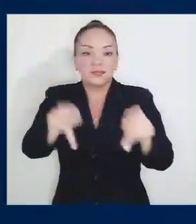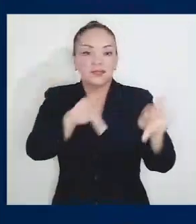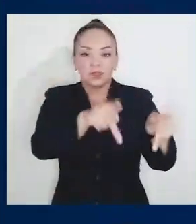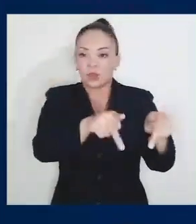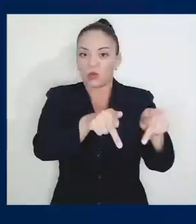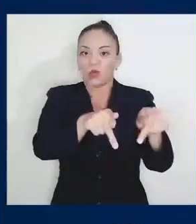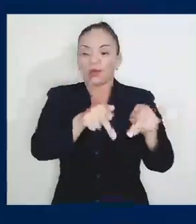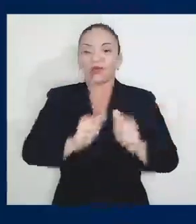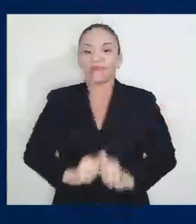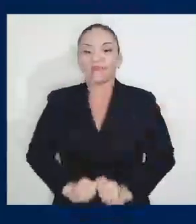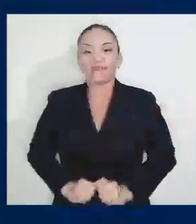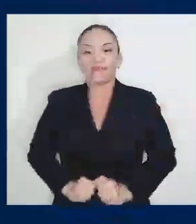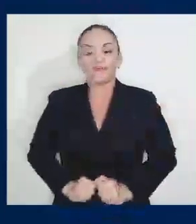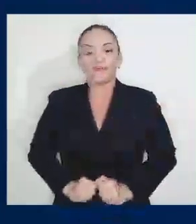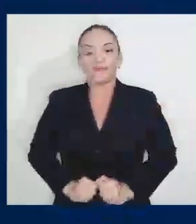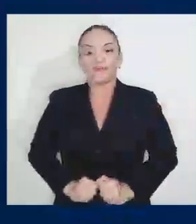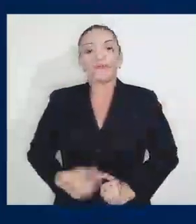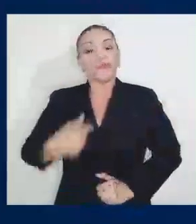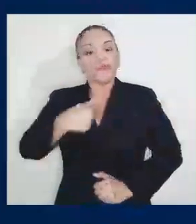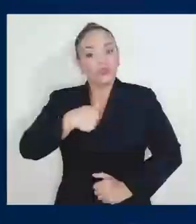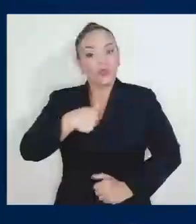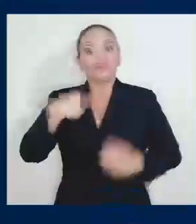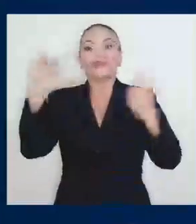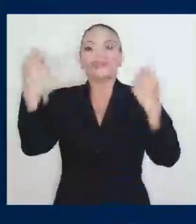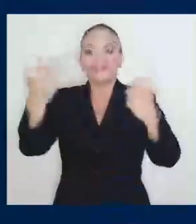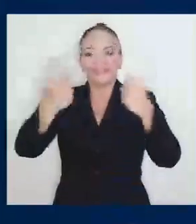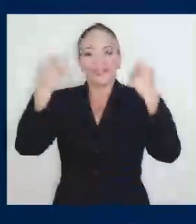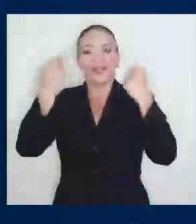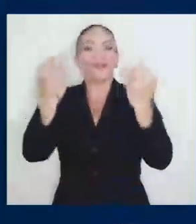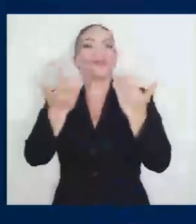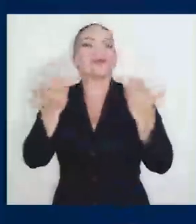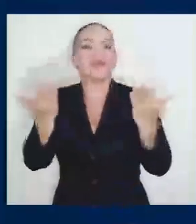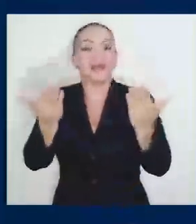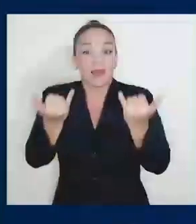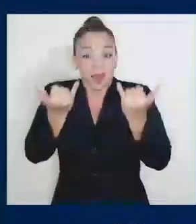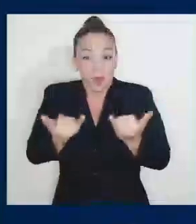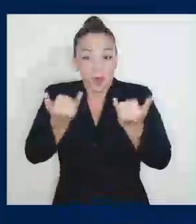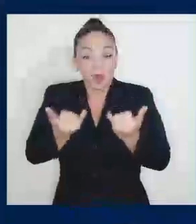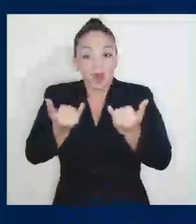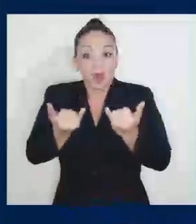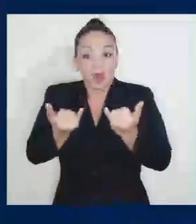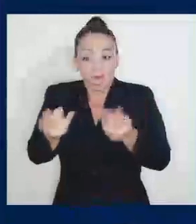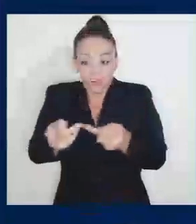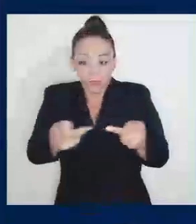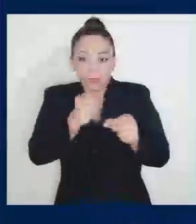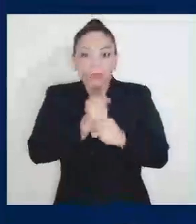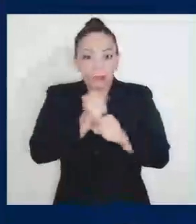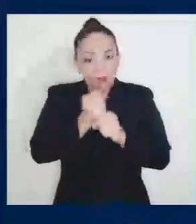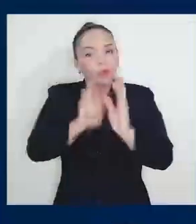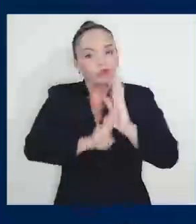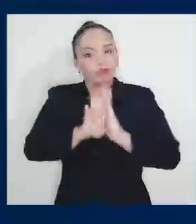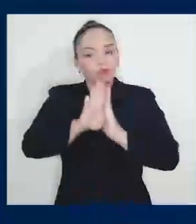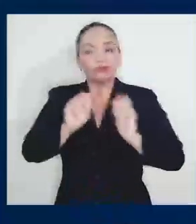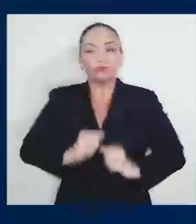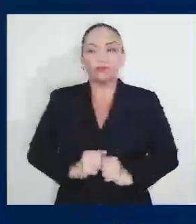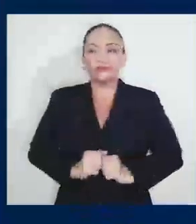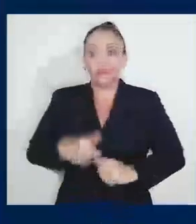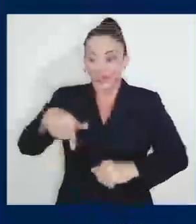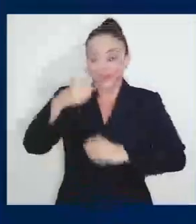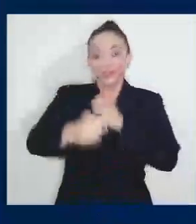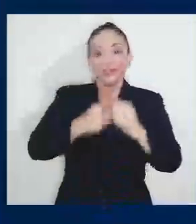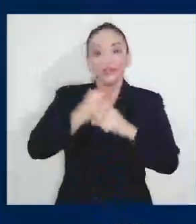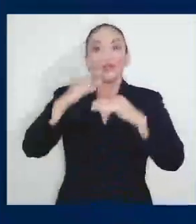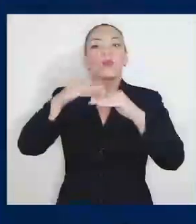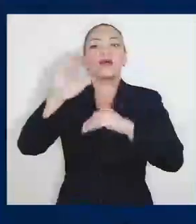Por eso yo celebro que el empleo sigue en franca mejoría. Este año hay más de 80 mil familias